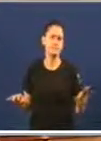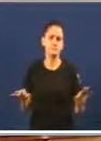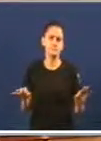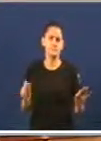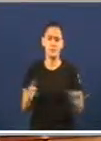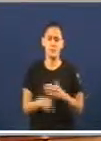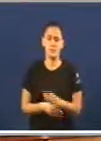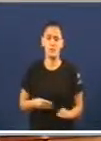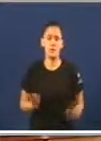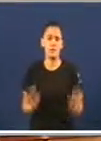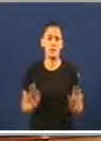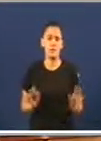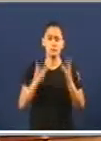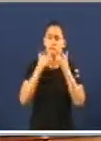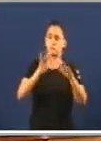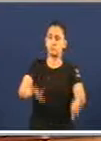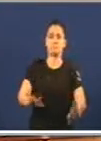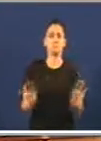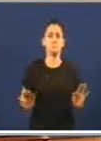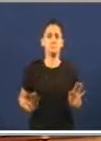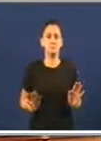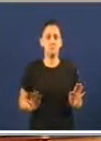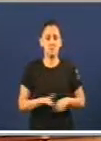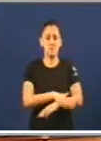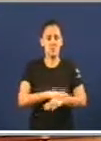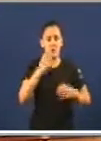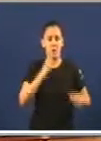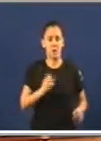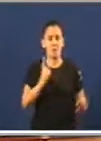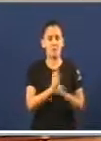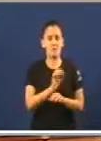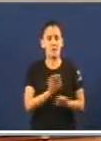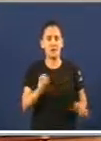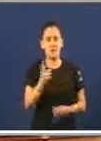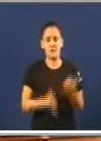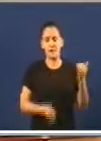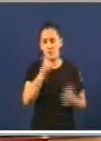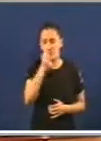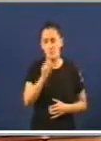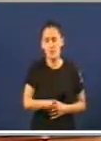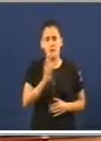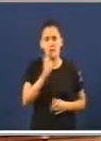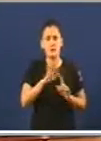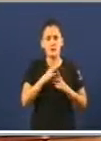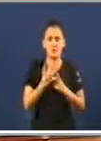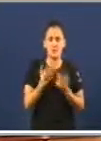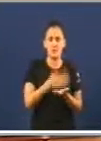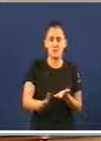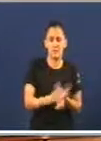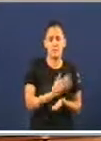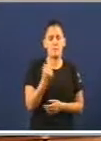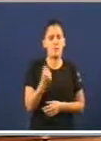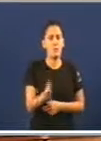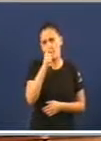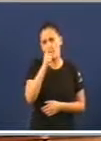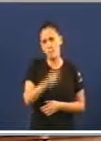xeral. A impunidade do Goberno é total nestes momentos e queda invalidada nesta situación unha separación de poderes que